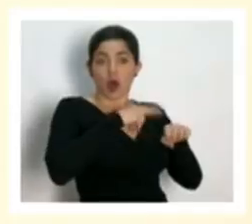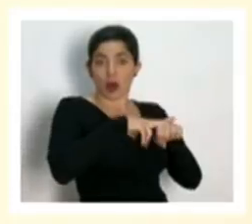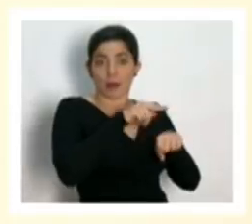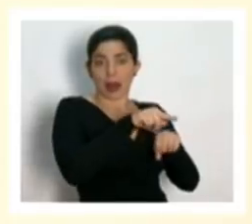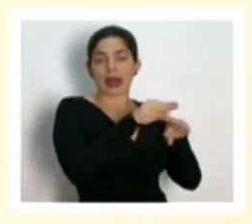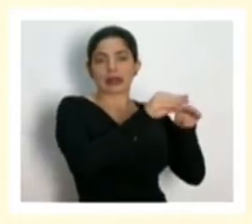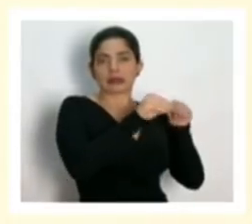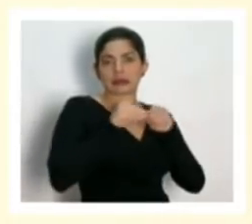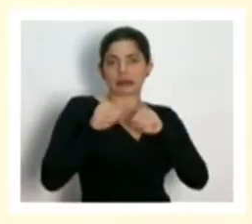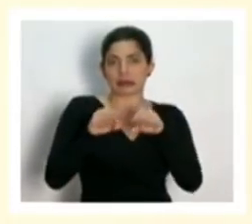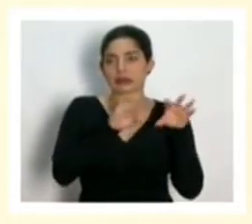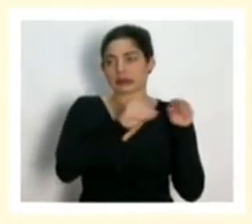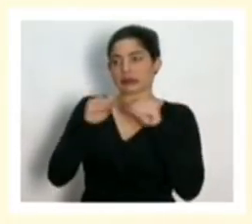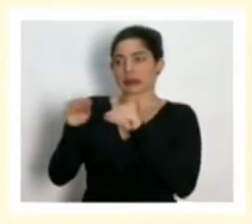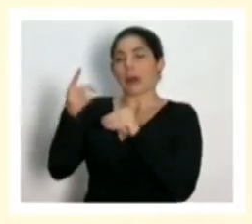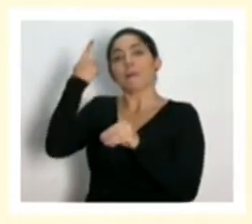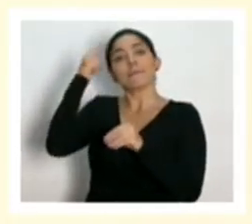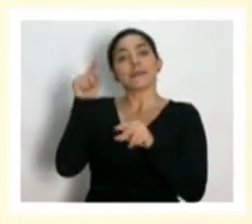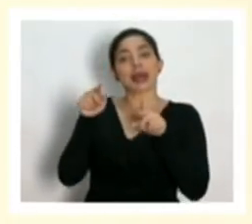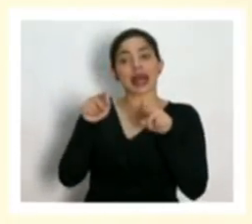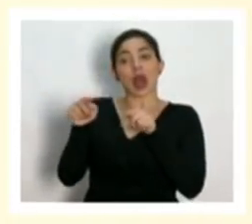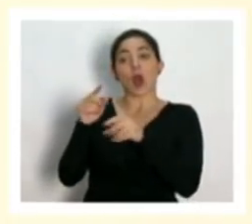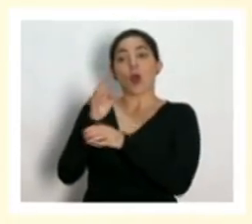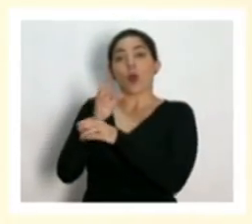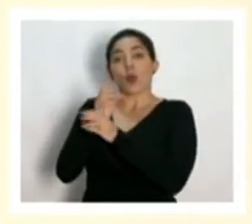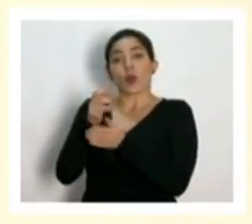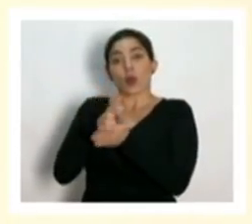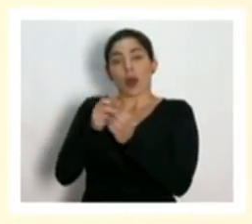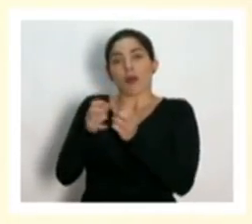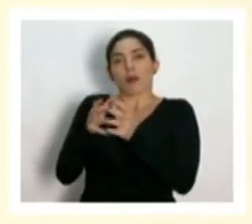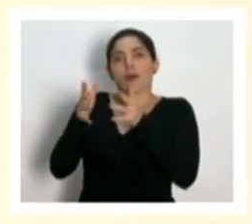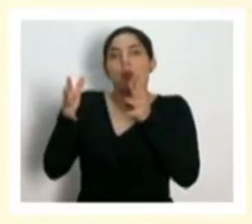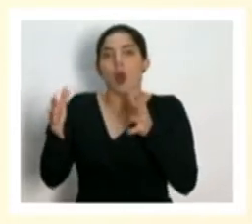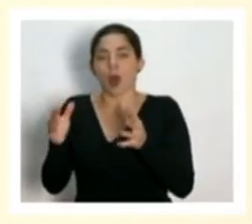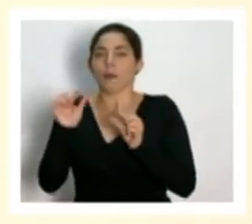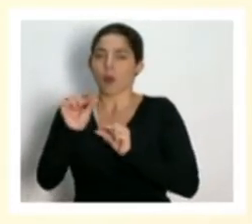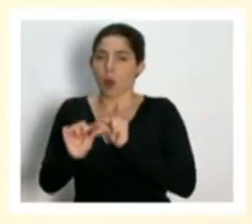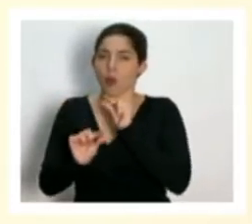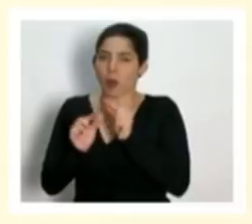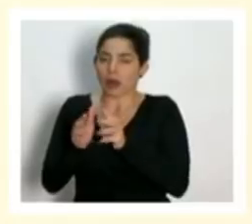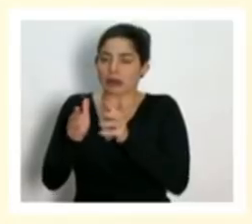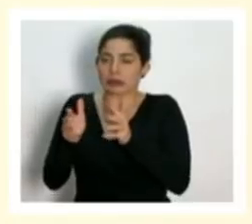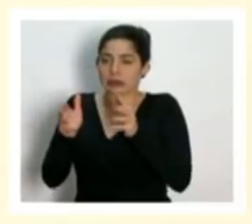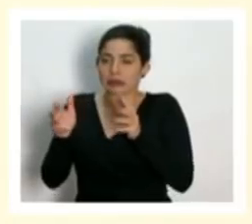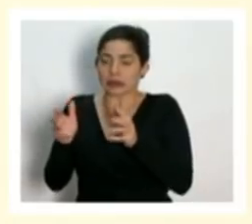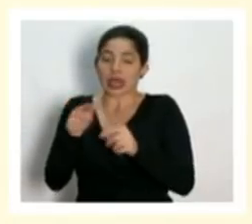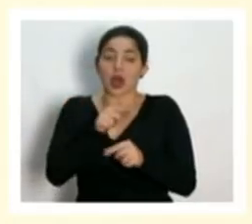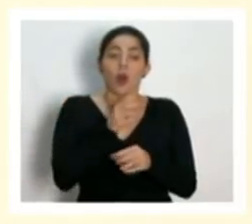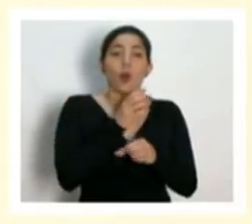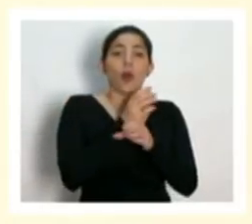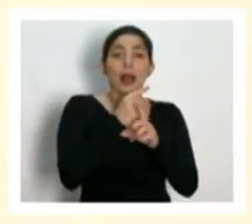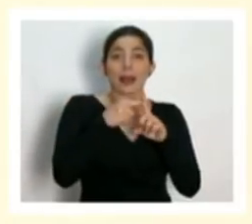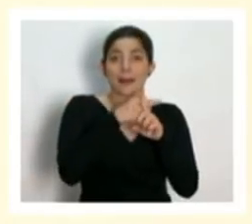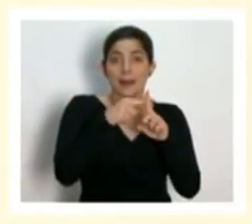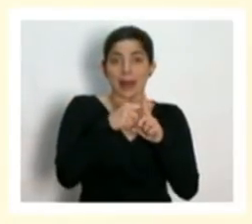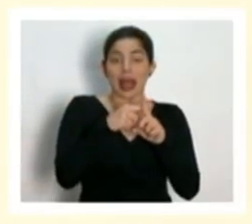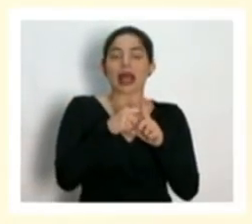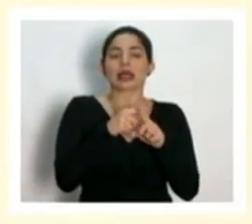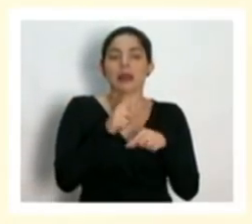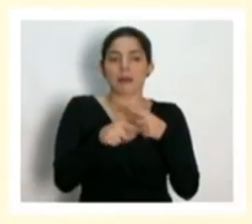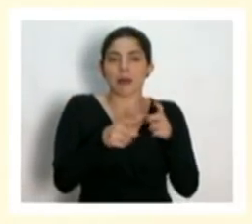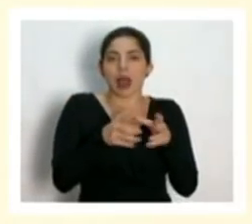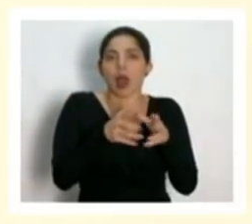Y se van aumentando las de cuidados intensivos poco a poco y las de cuidados intermedios las podemos